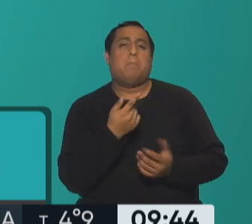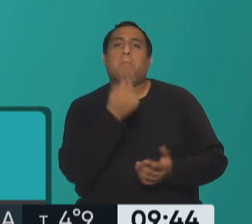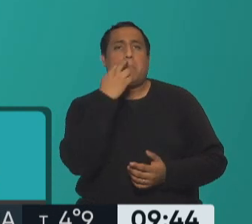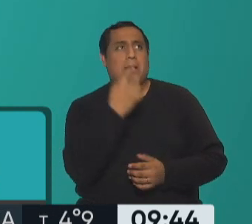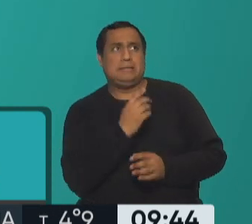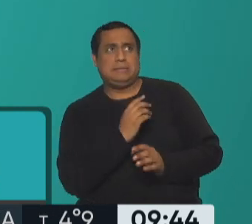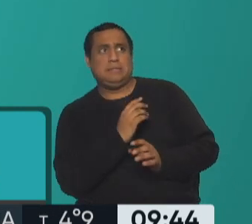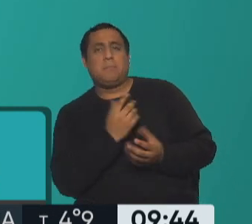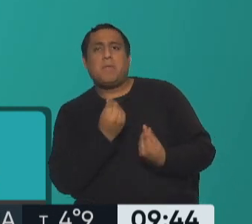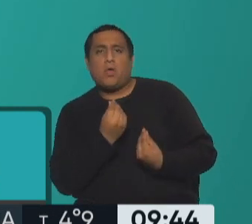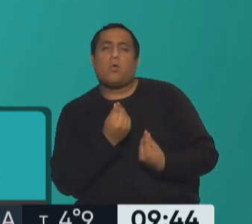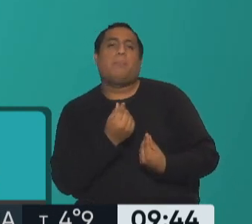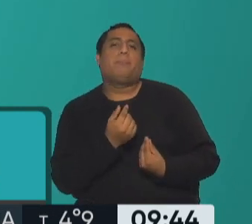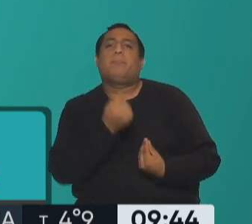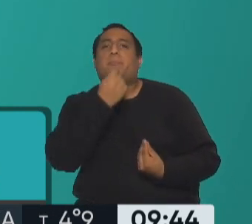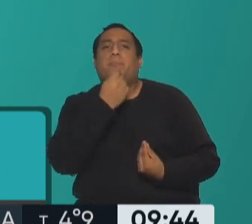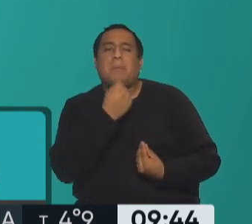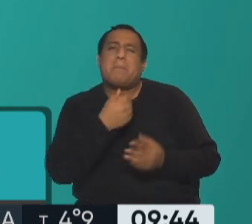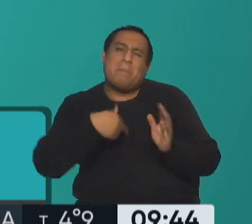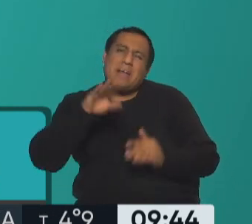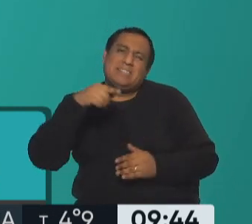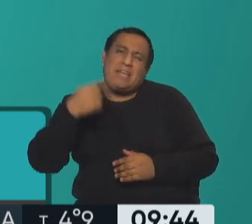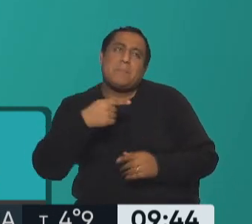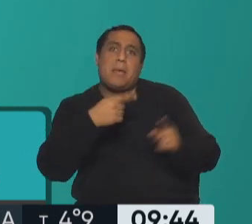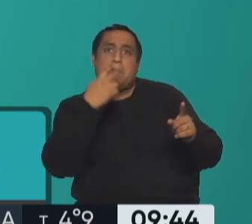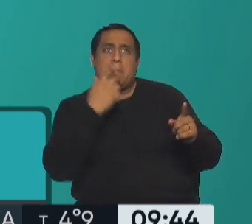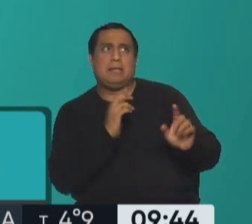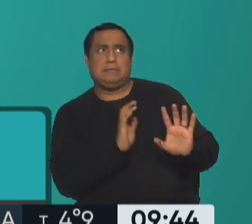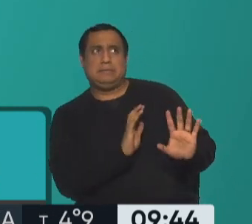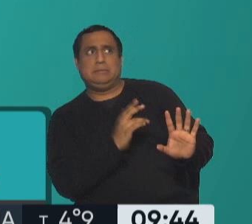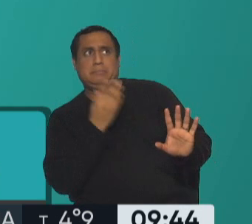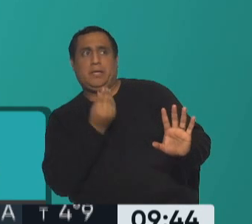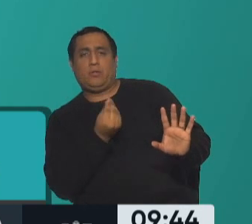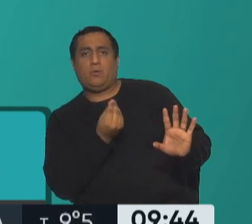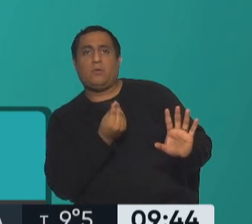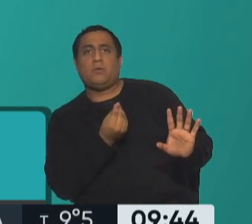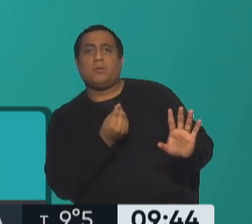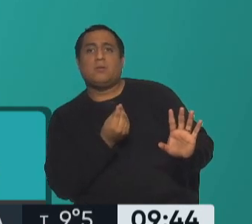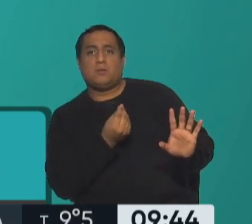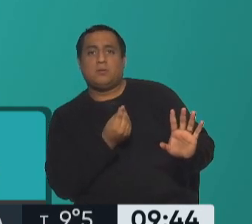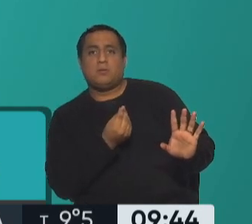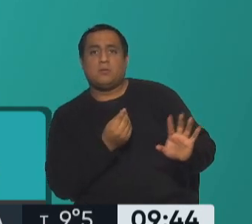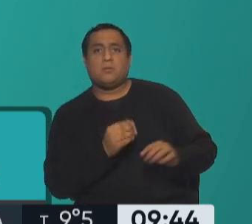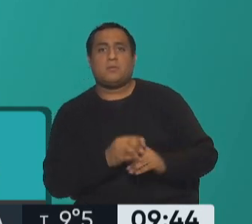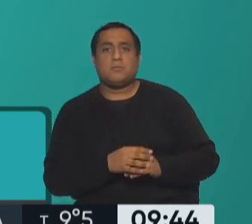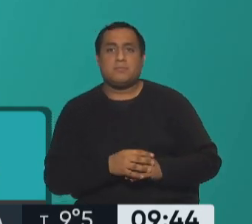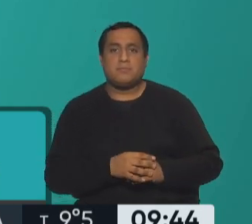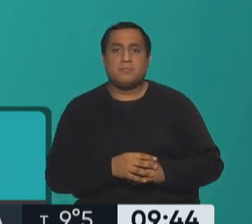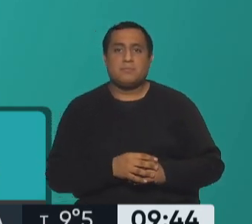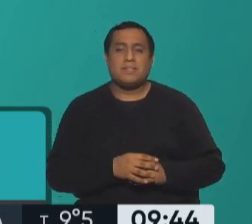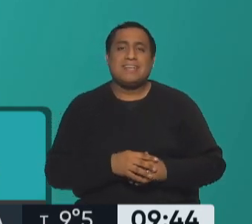ejemplo, que hoy hace un ratito hablábamos que era lo más esperable, lo más habitual, probablemente yo después provoque miedo porque los chicos